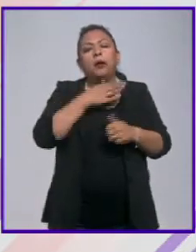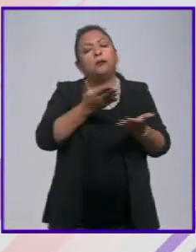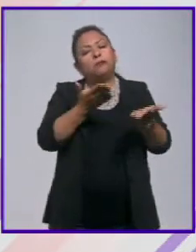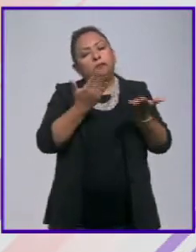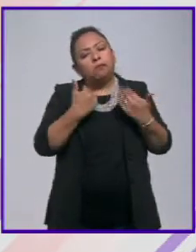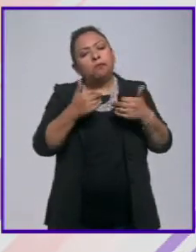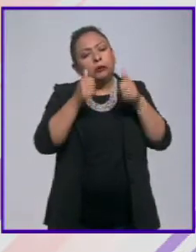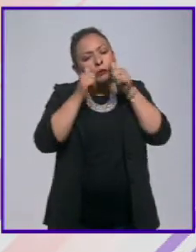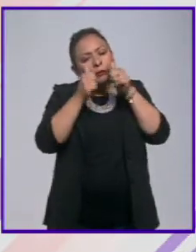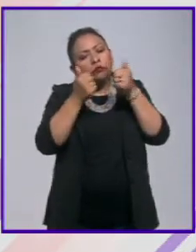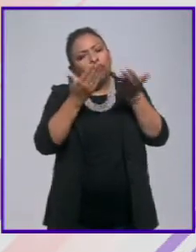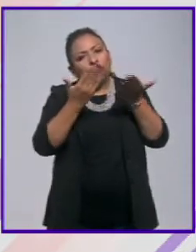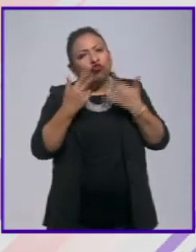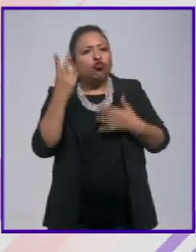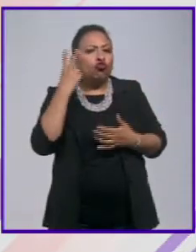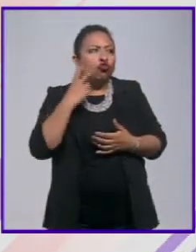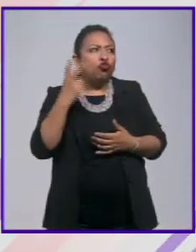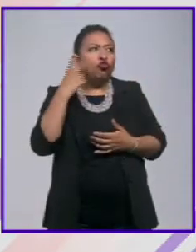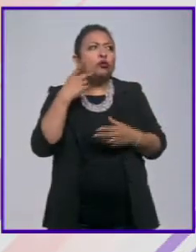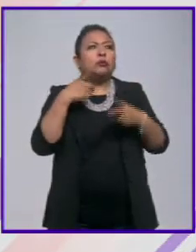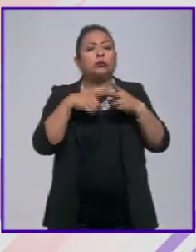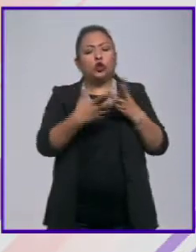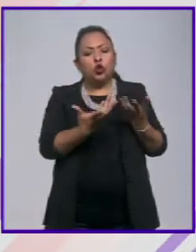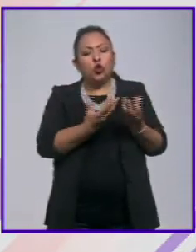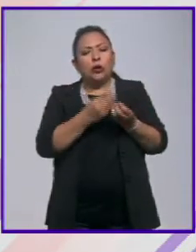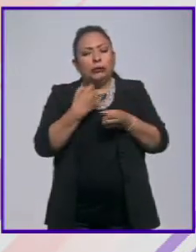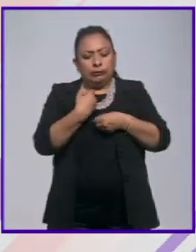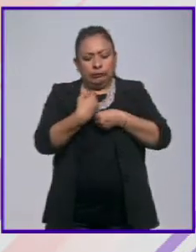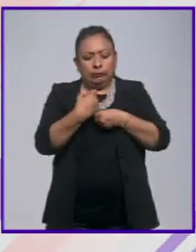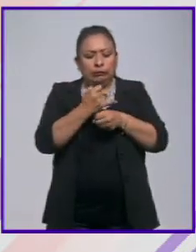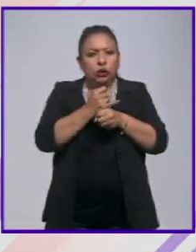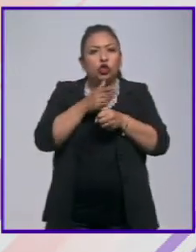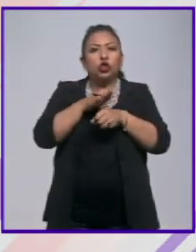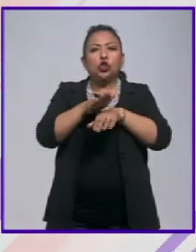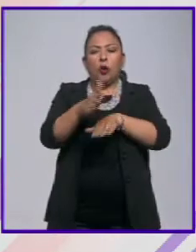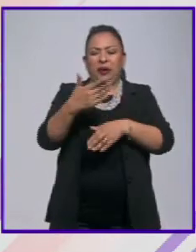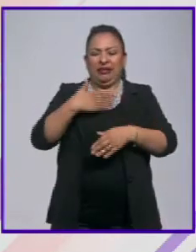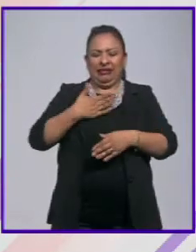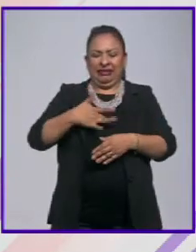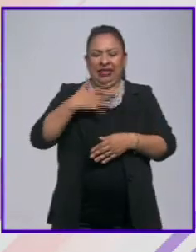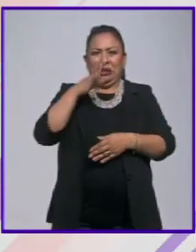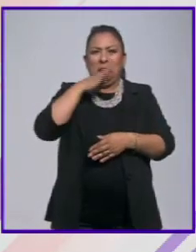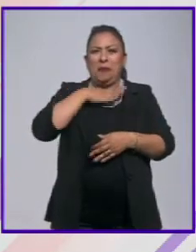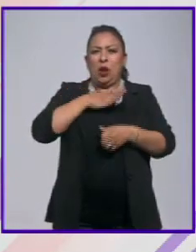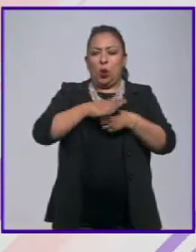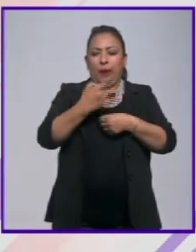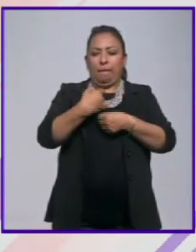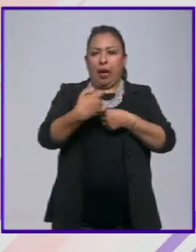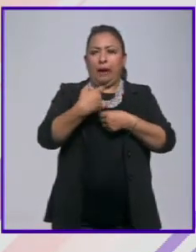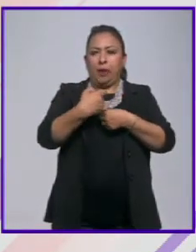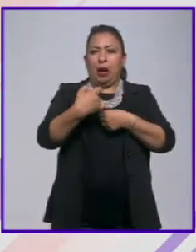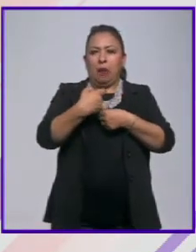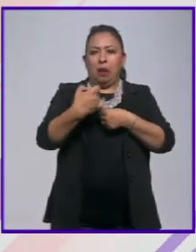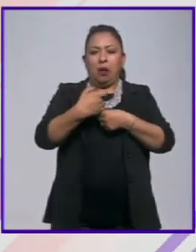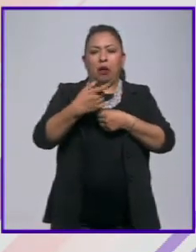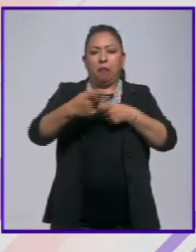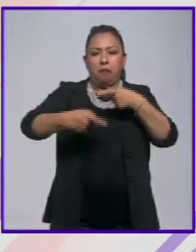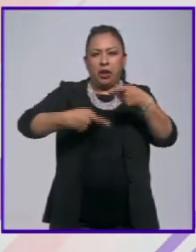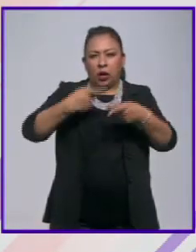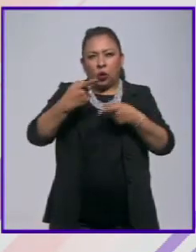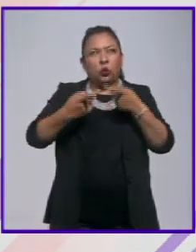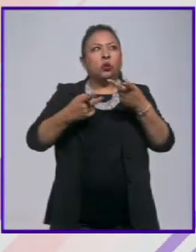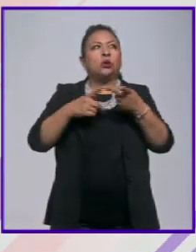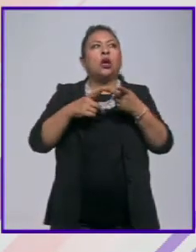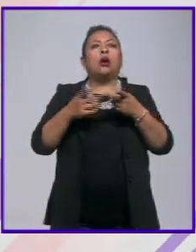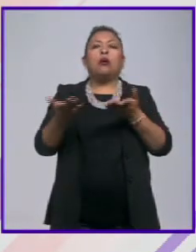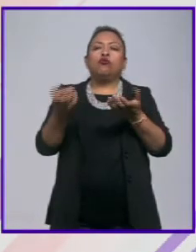y comienzan junto o en conjunto una investigación en relación a ese malestar y en esas preguntas que se van formulando en lo